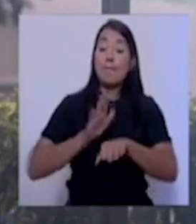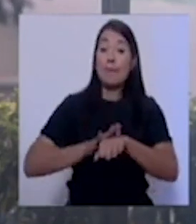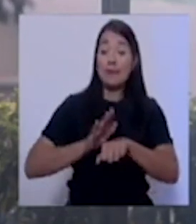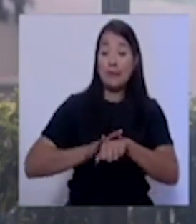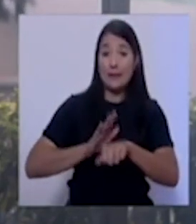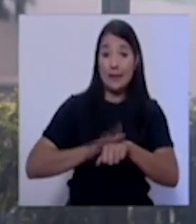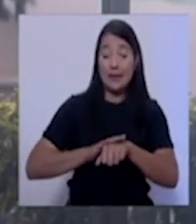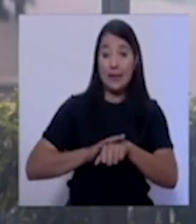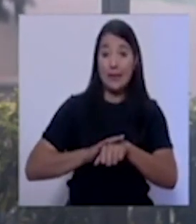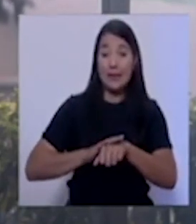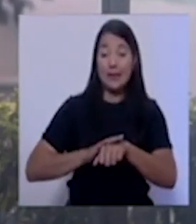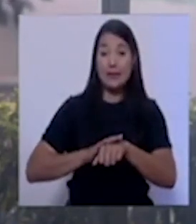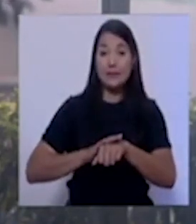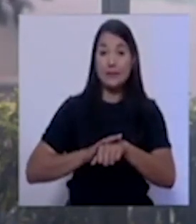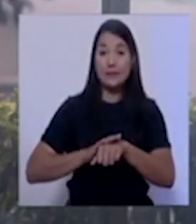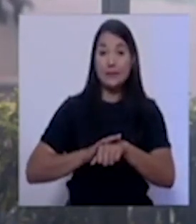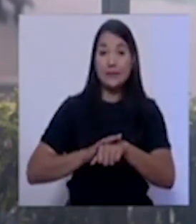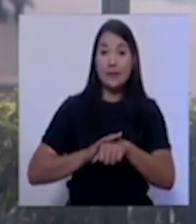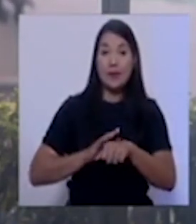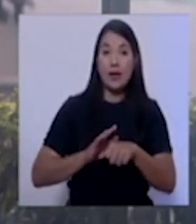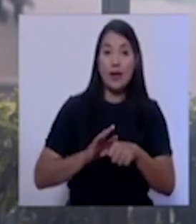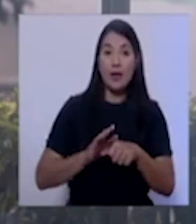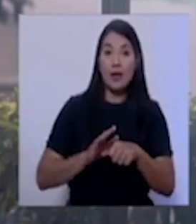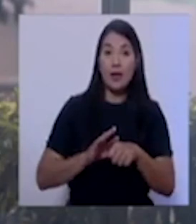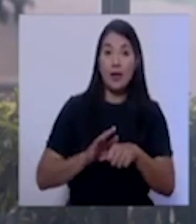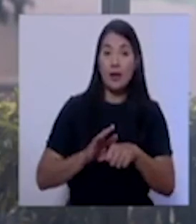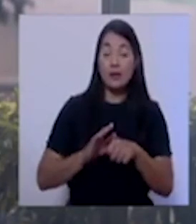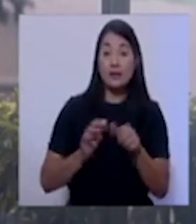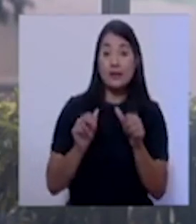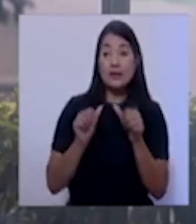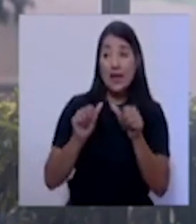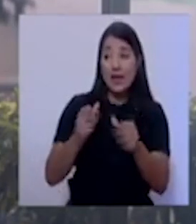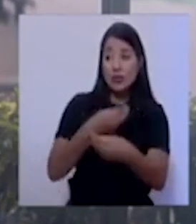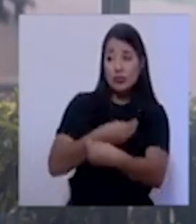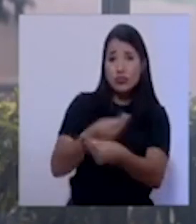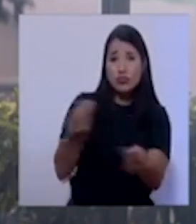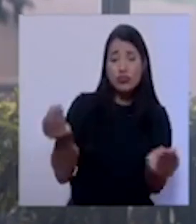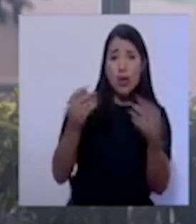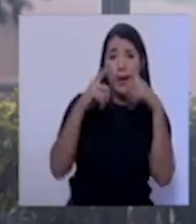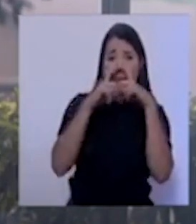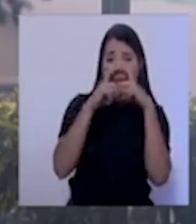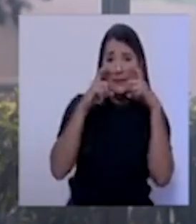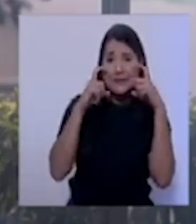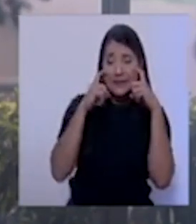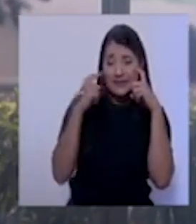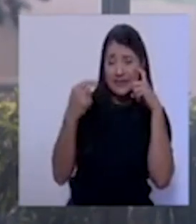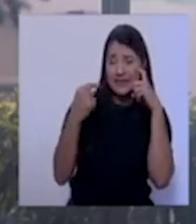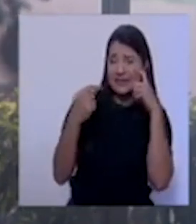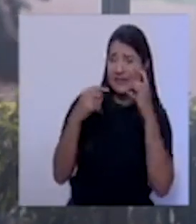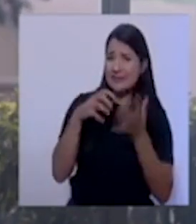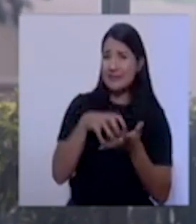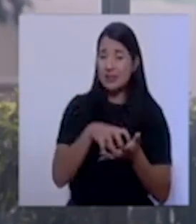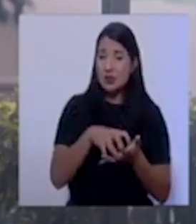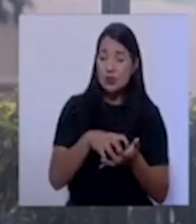que en parte están siendo cuestionados como son mascarillas sanitarias, en cuanto a mantener el